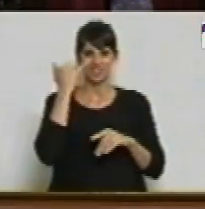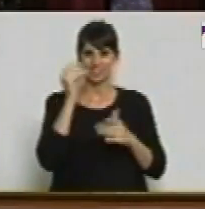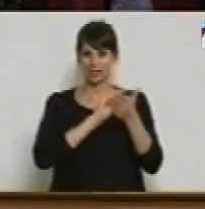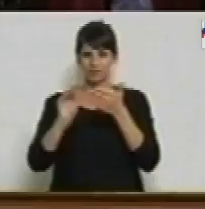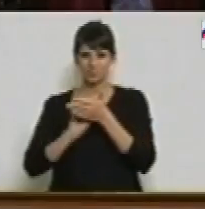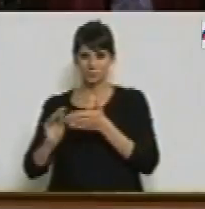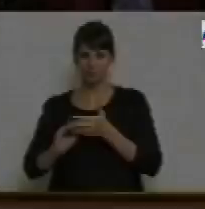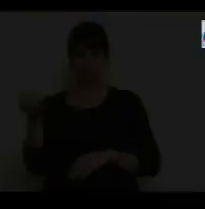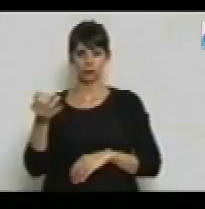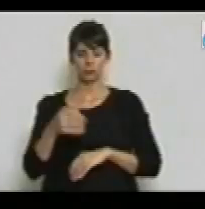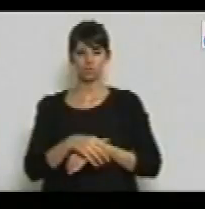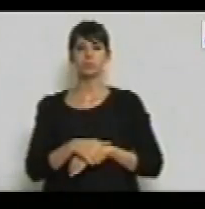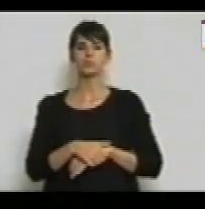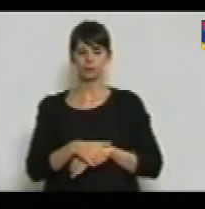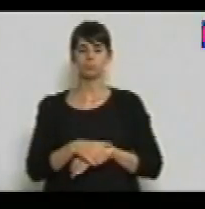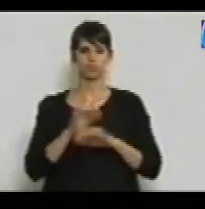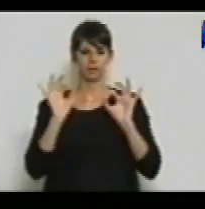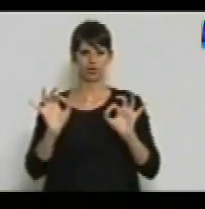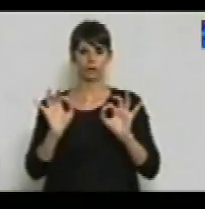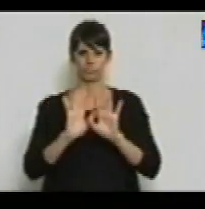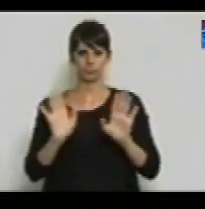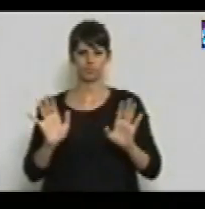legisladores, tiempo. Bien, cierre.